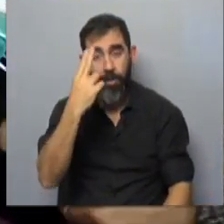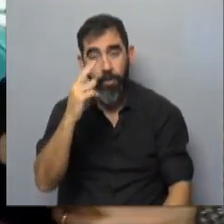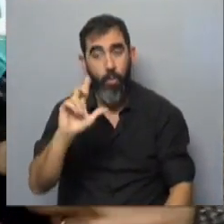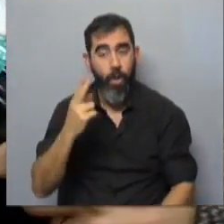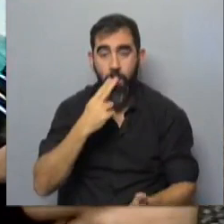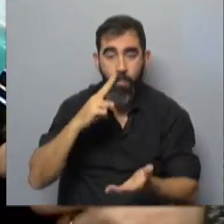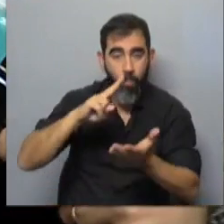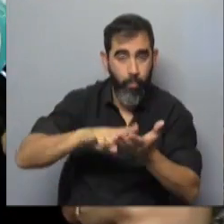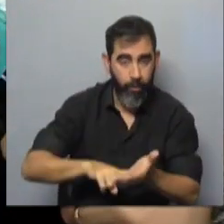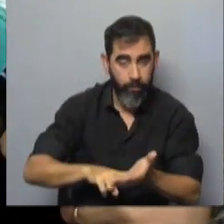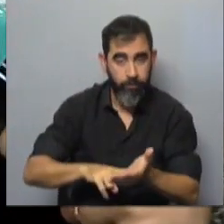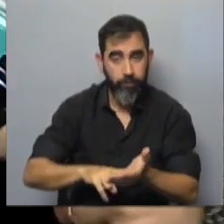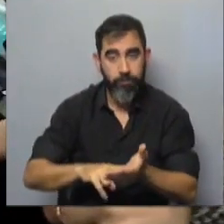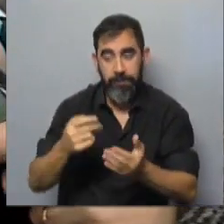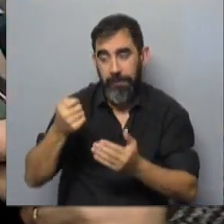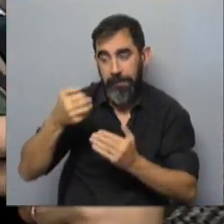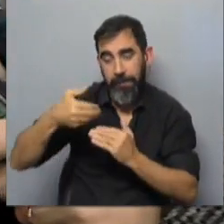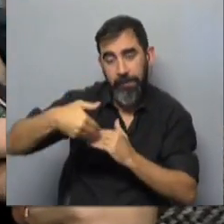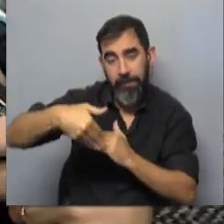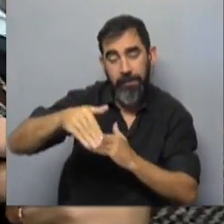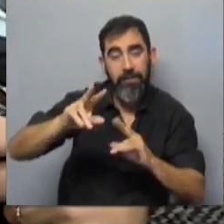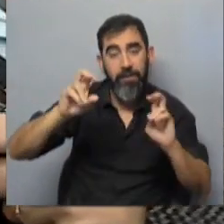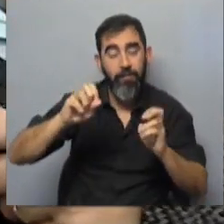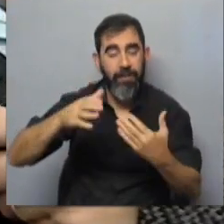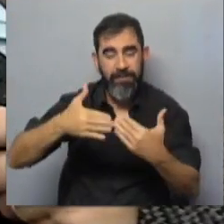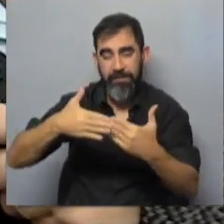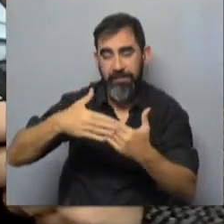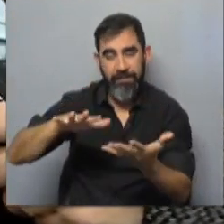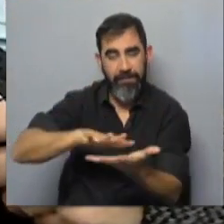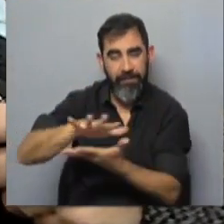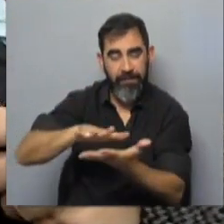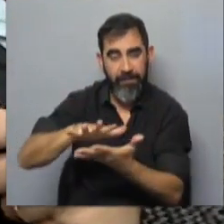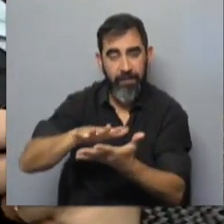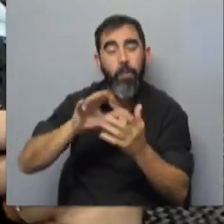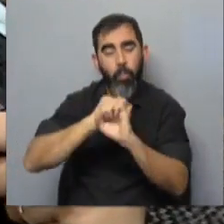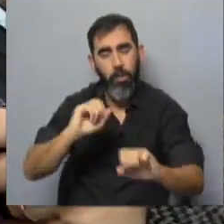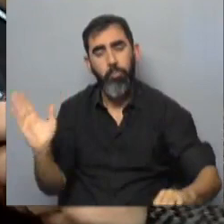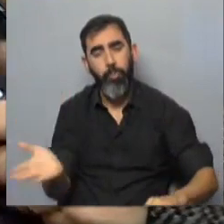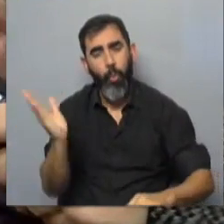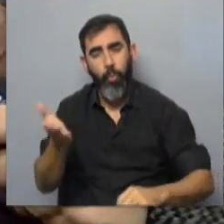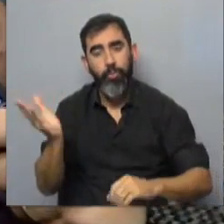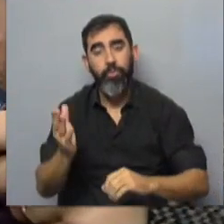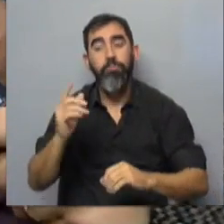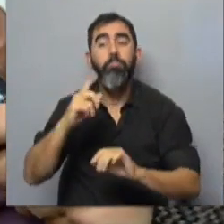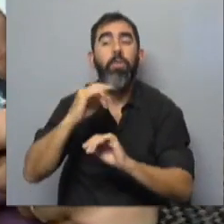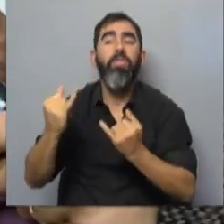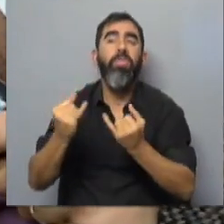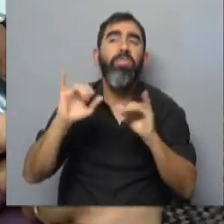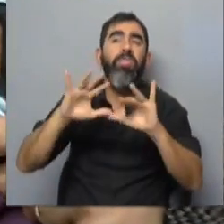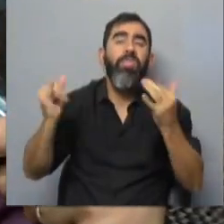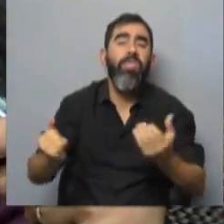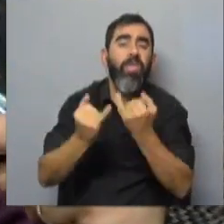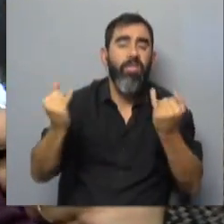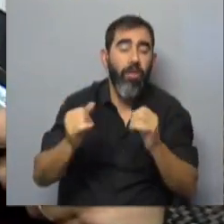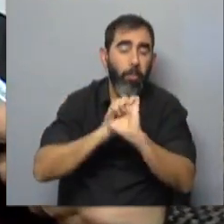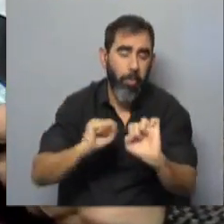aranceles, estamos relativamente próximos en materia geográfica, que si ya se puede producir y tal vez en los próximos 10 días ya podamos